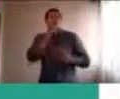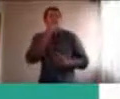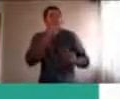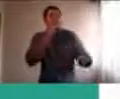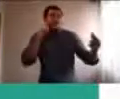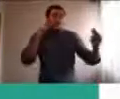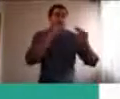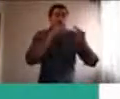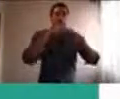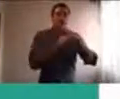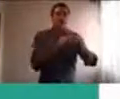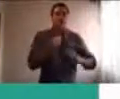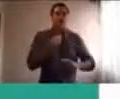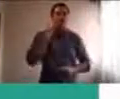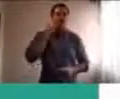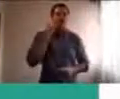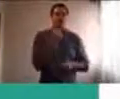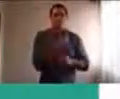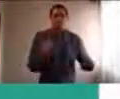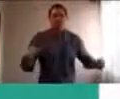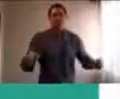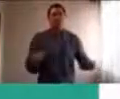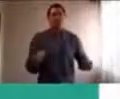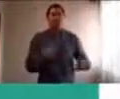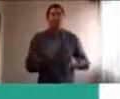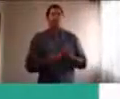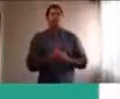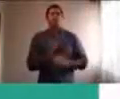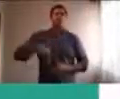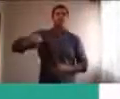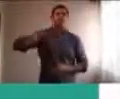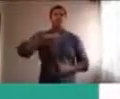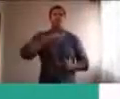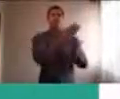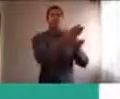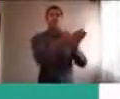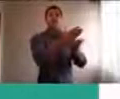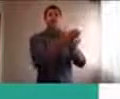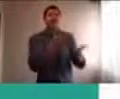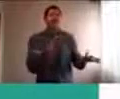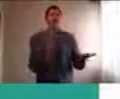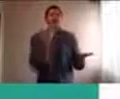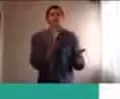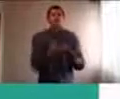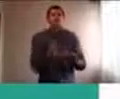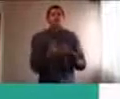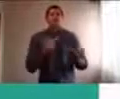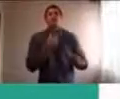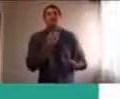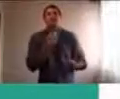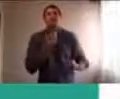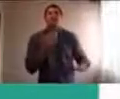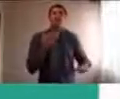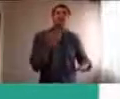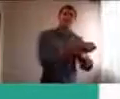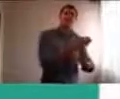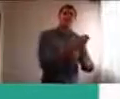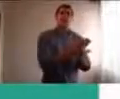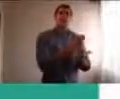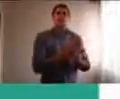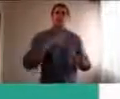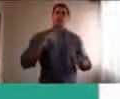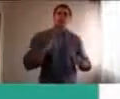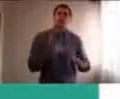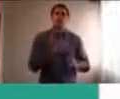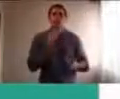a la escuela, o no saber hasta cuándo, esto va a ser así, no? Y, y todo esto, la verdad que es muy valioso, si les damos